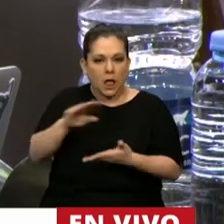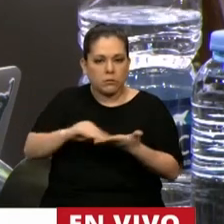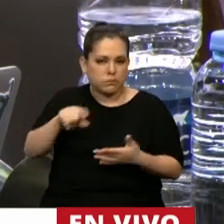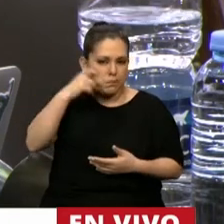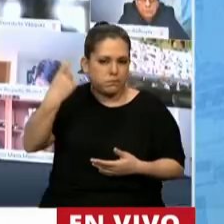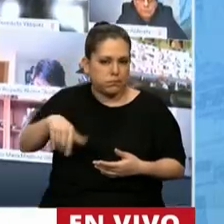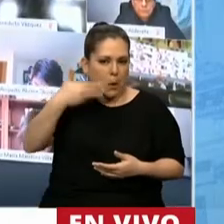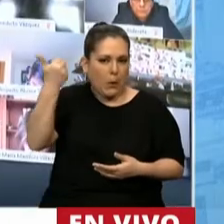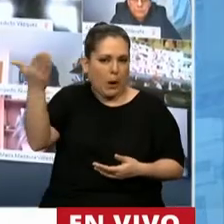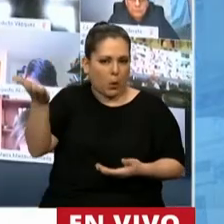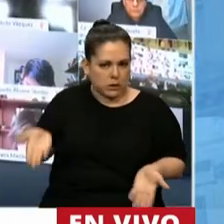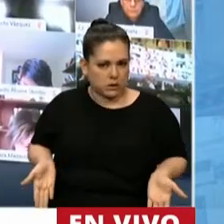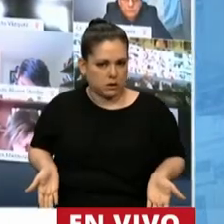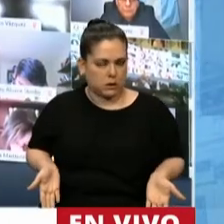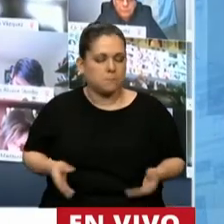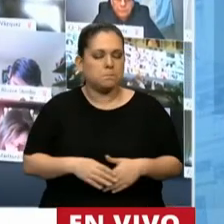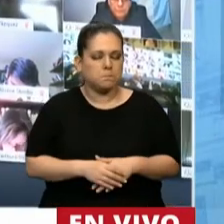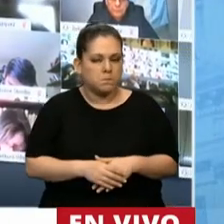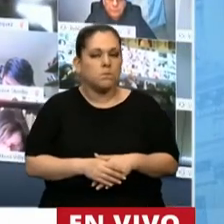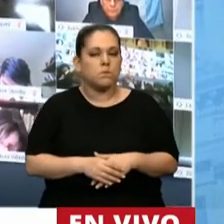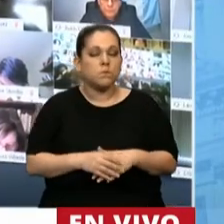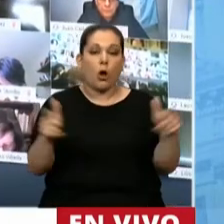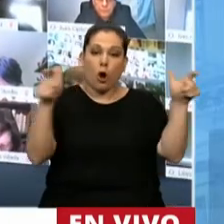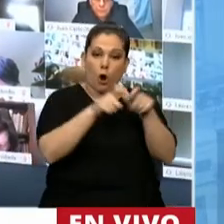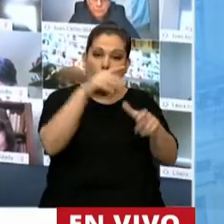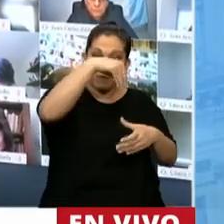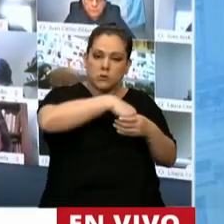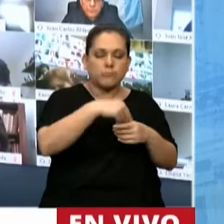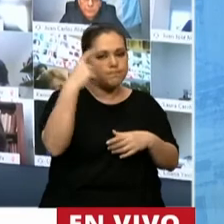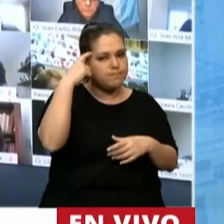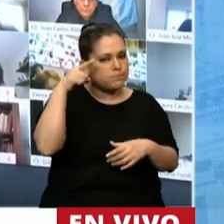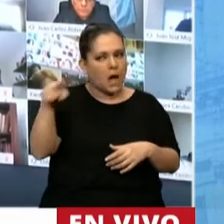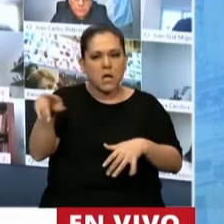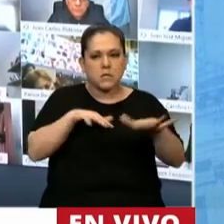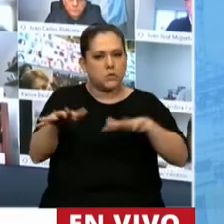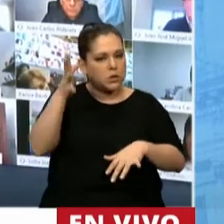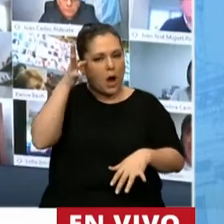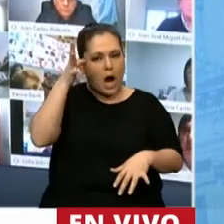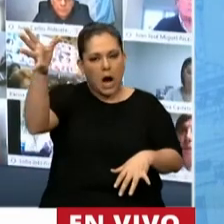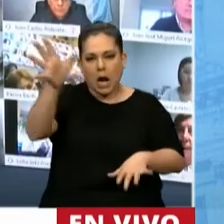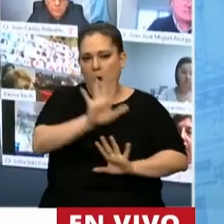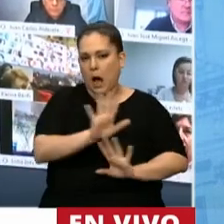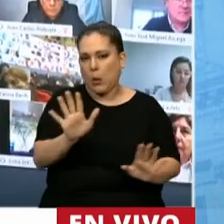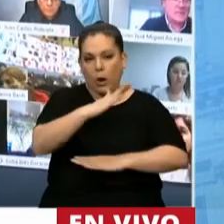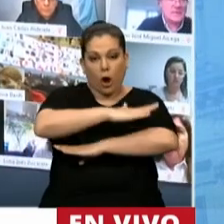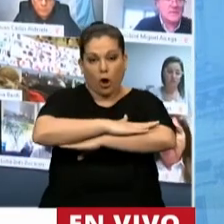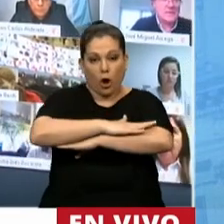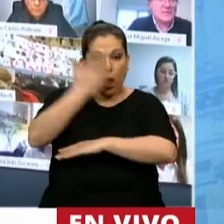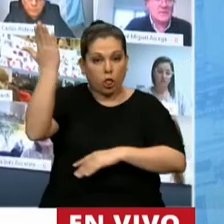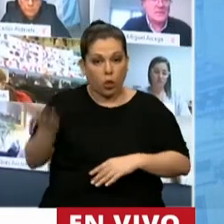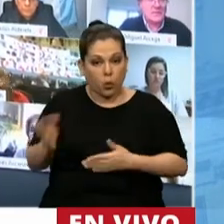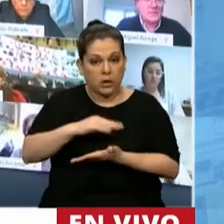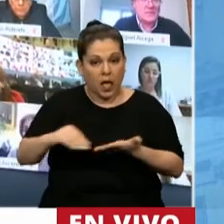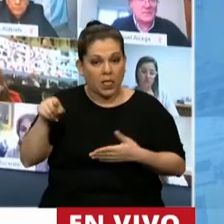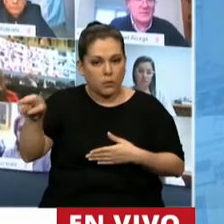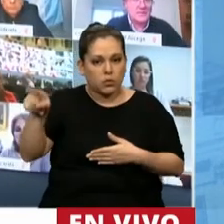La comisión considera que se trata de un caso extremo en donde de manera efectiva y concreta la conducta de un miembro ha